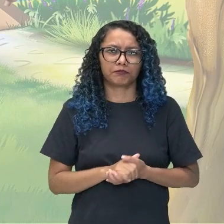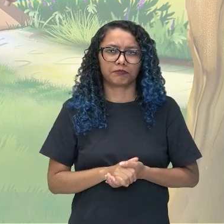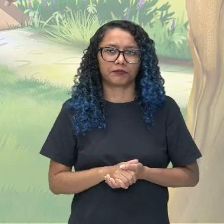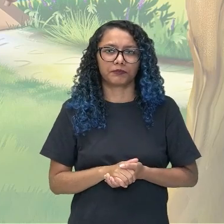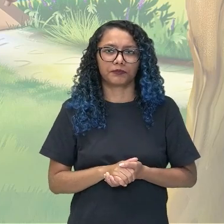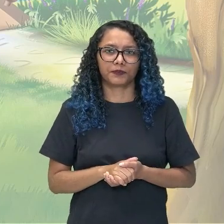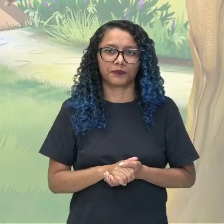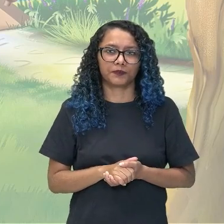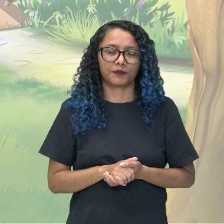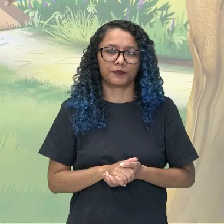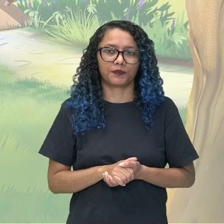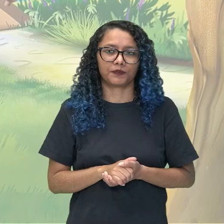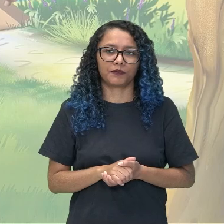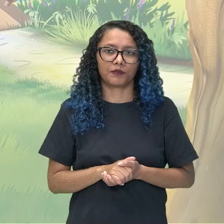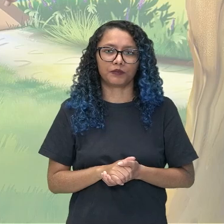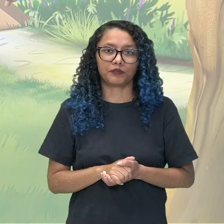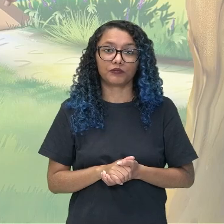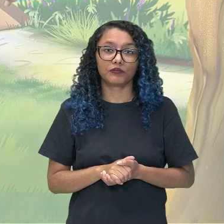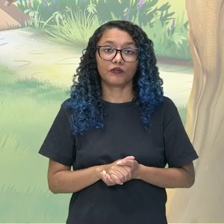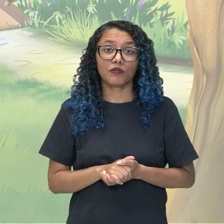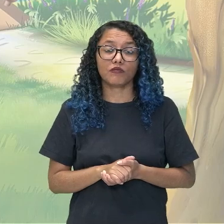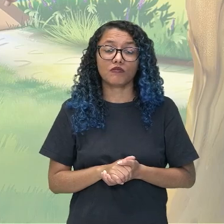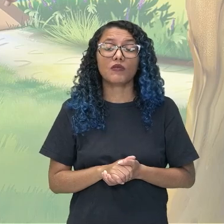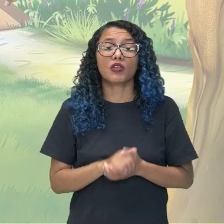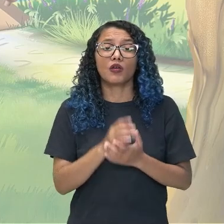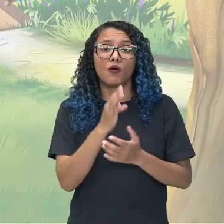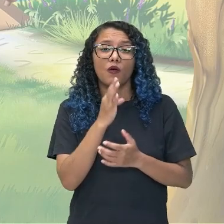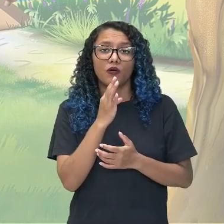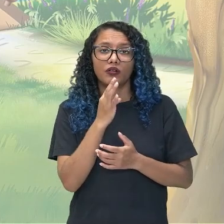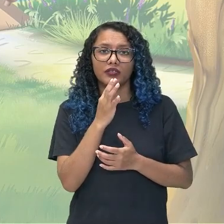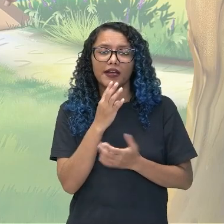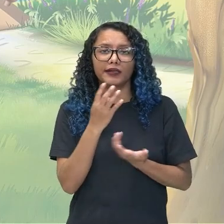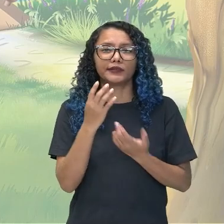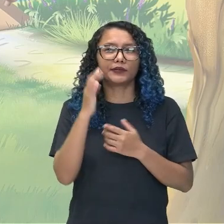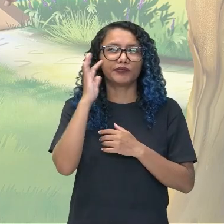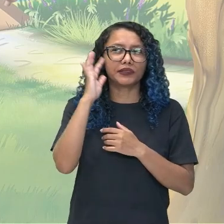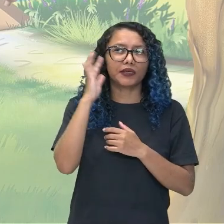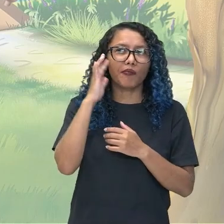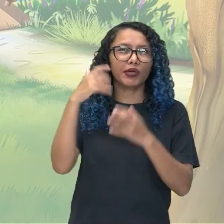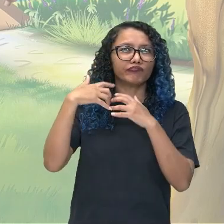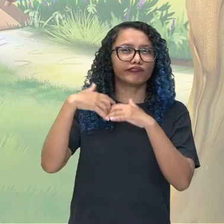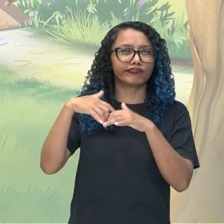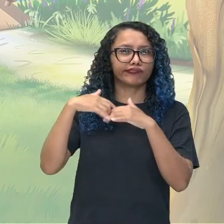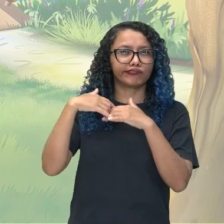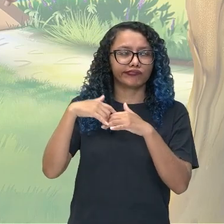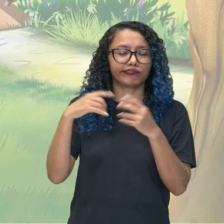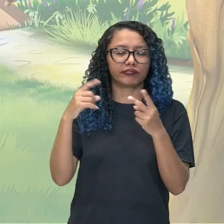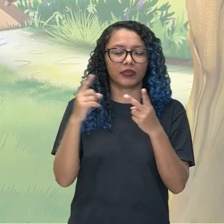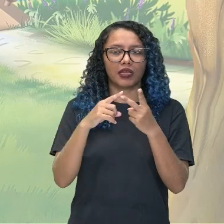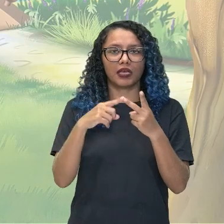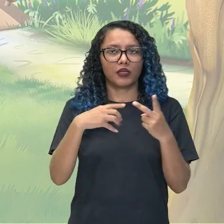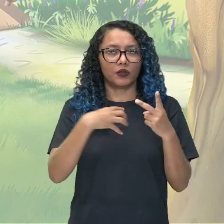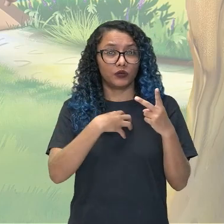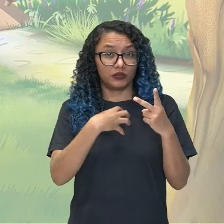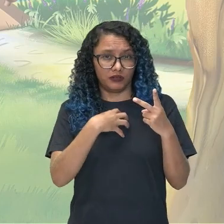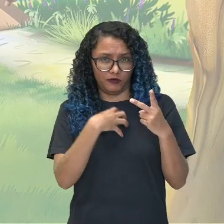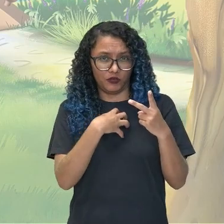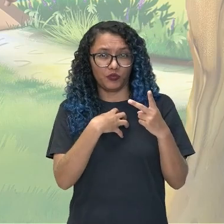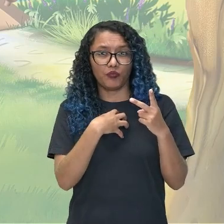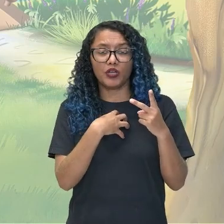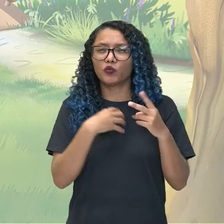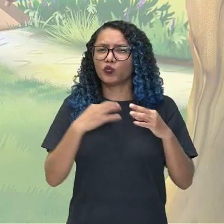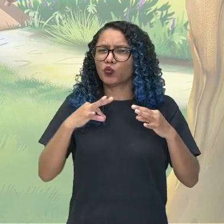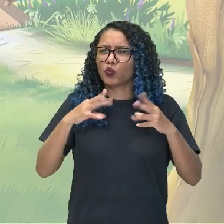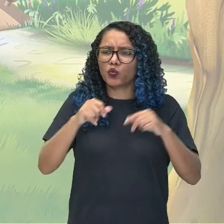narrador de la tercera persona, él conoce estos pensamientos, él conoce los sentimientos de